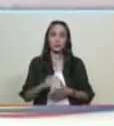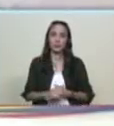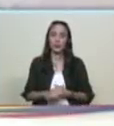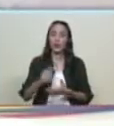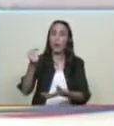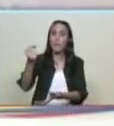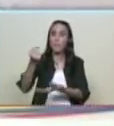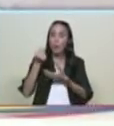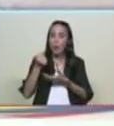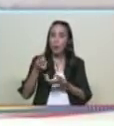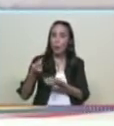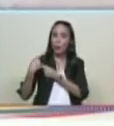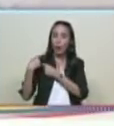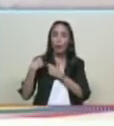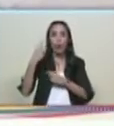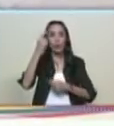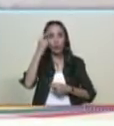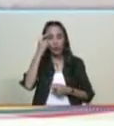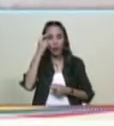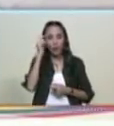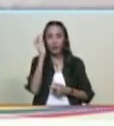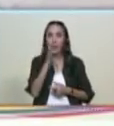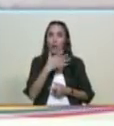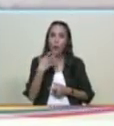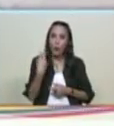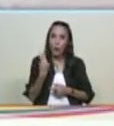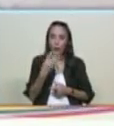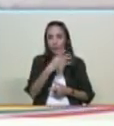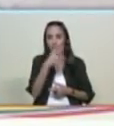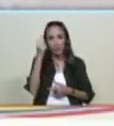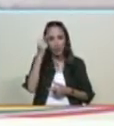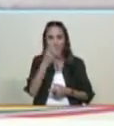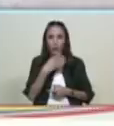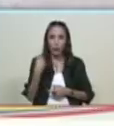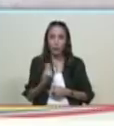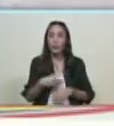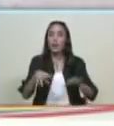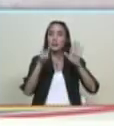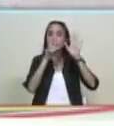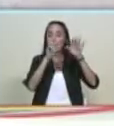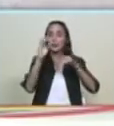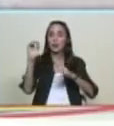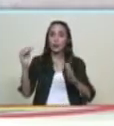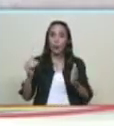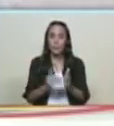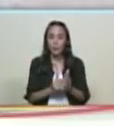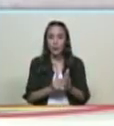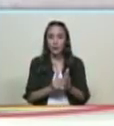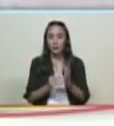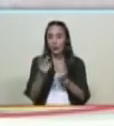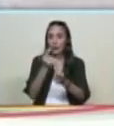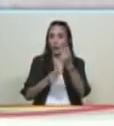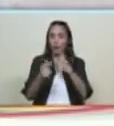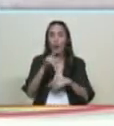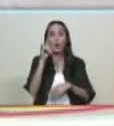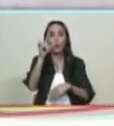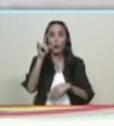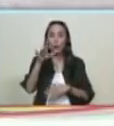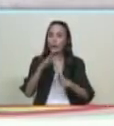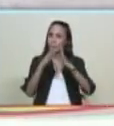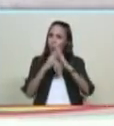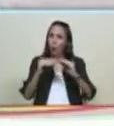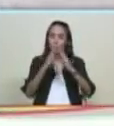bonos del día de la juventud solo para jóvenes de 700 mil bolívares el bono de la juventud el próximo lunes